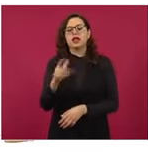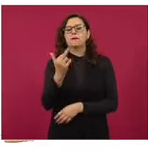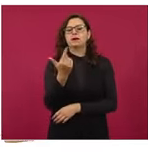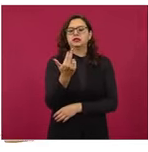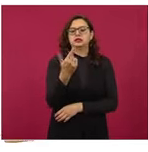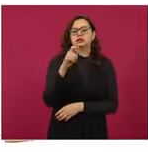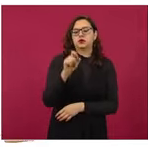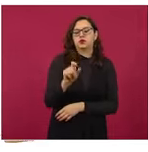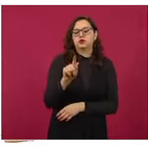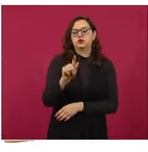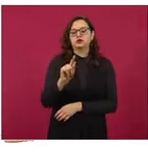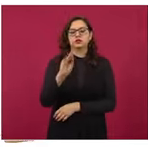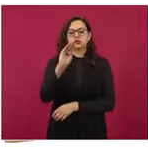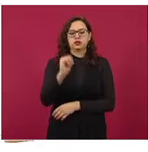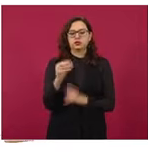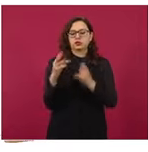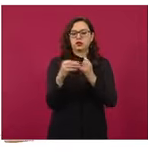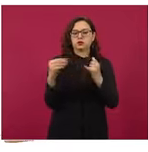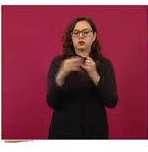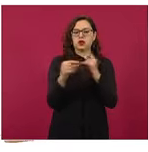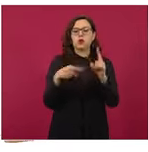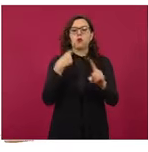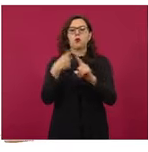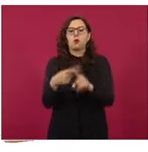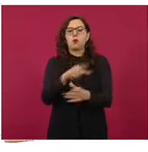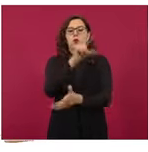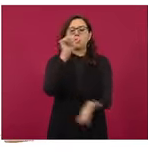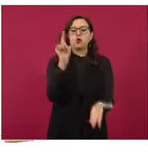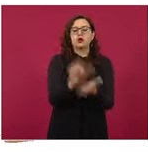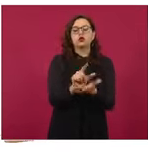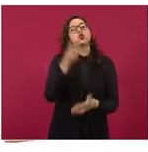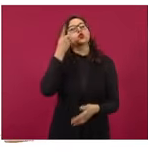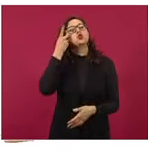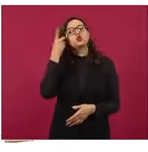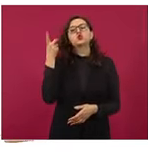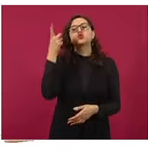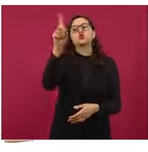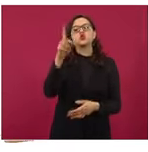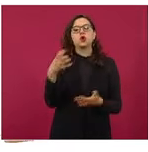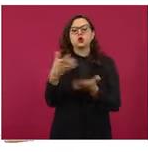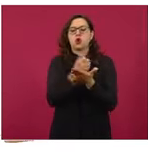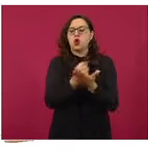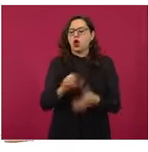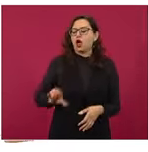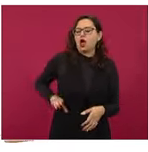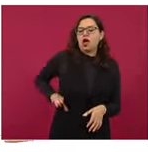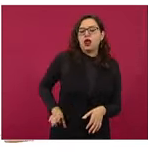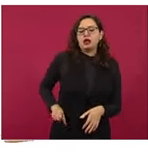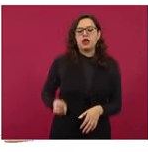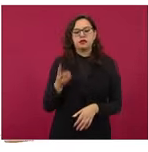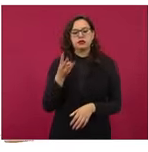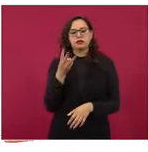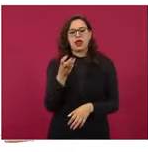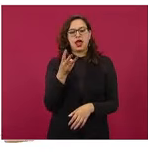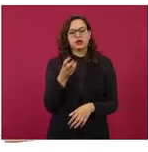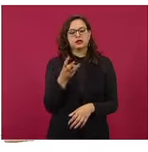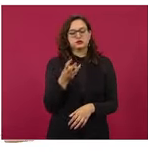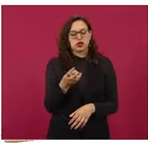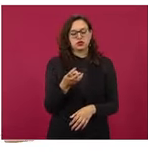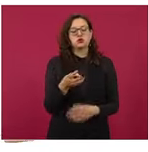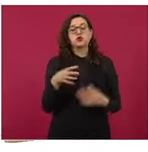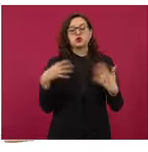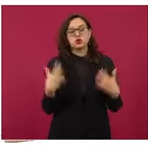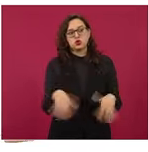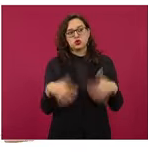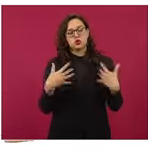con 79 centavos por litro, tres pesos 89 centavos de margen. Shell ha traído márgenes